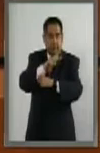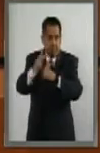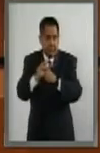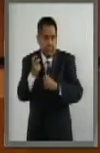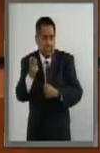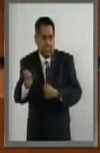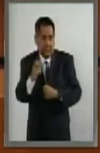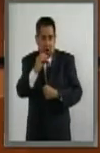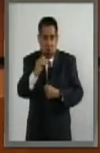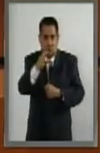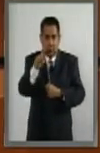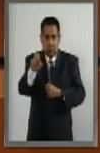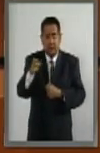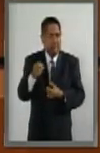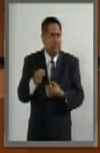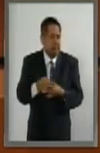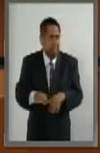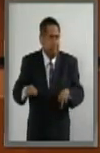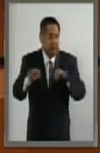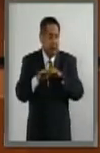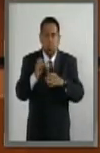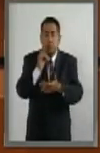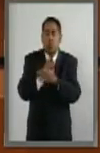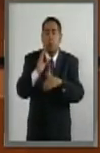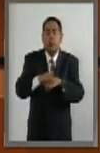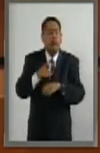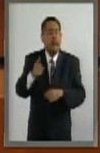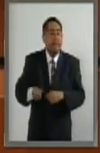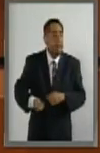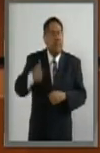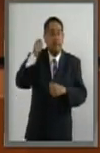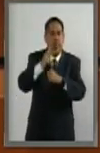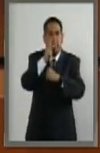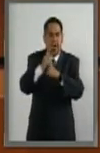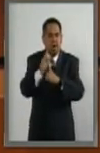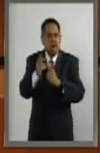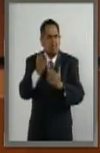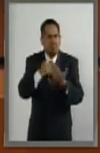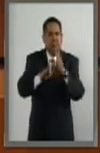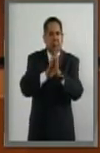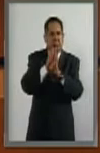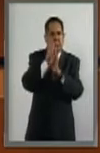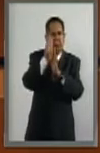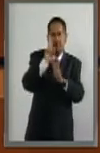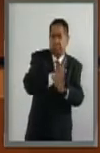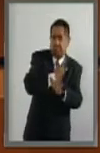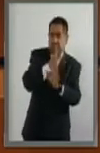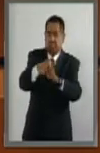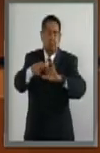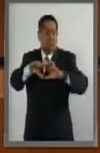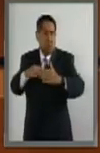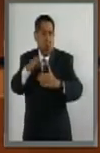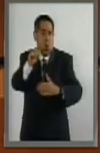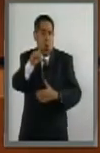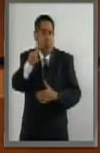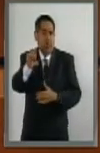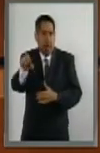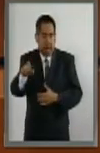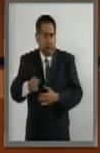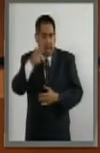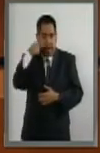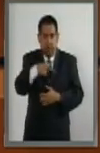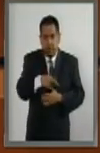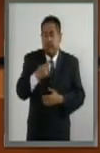organismo es fundamental, no solo porque fue el primer país en desarrollo en poder ser miembro de esta organización, sino